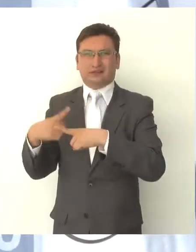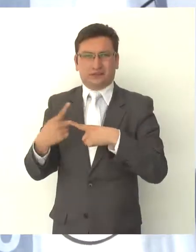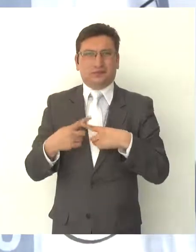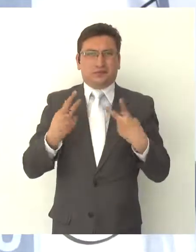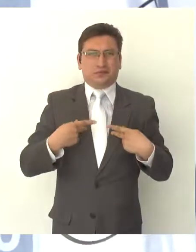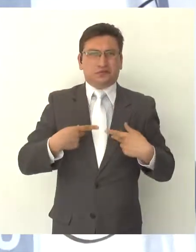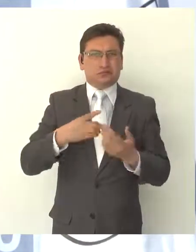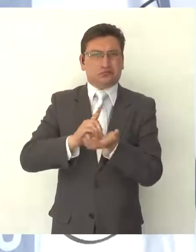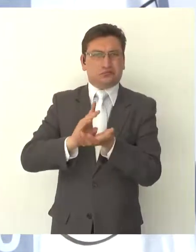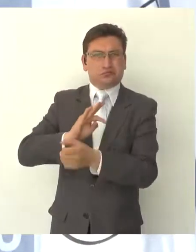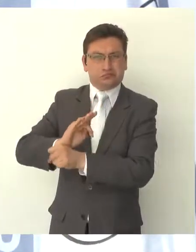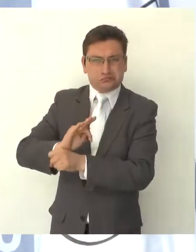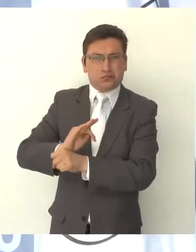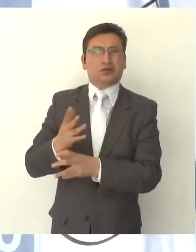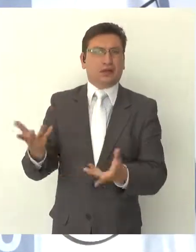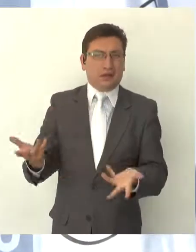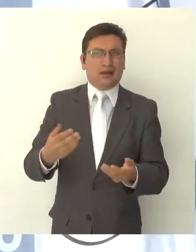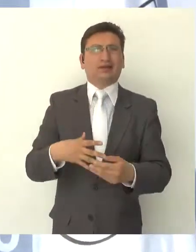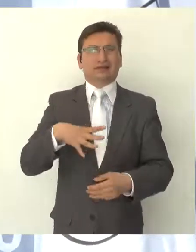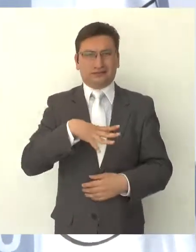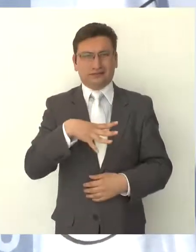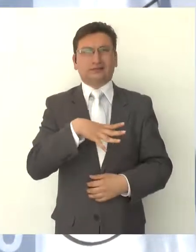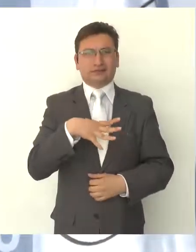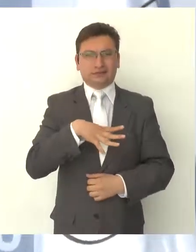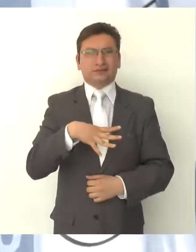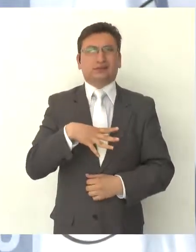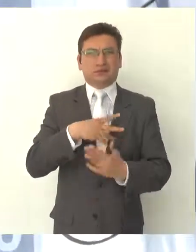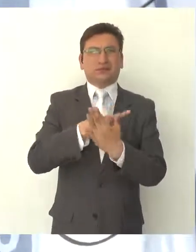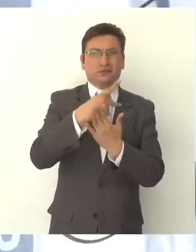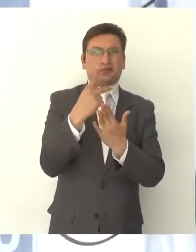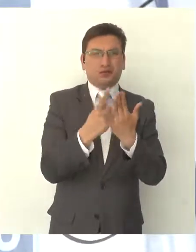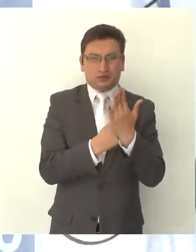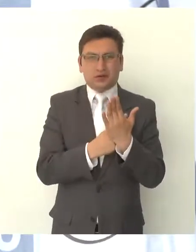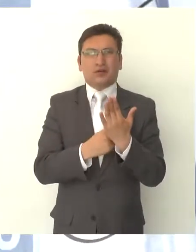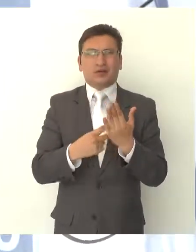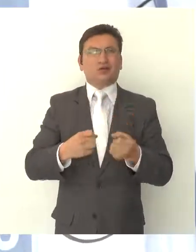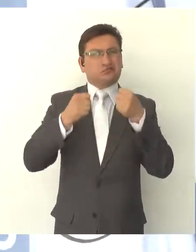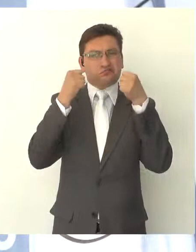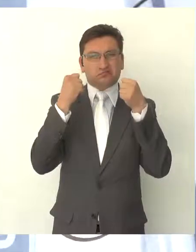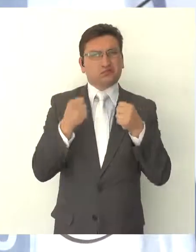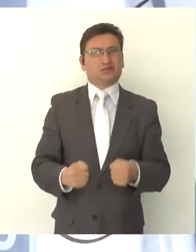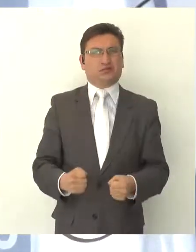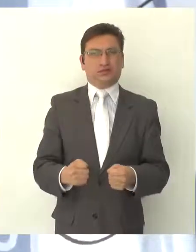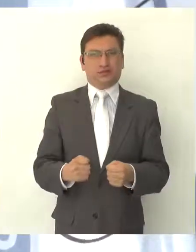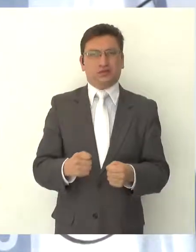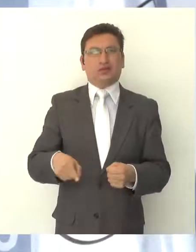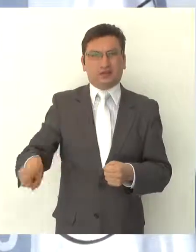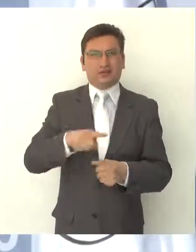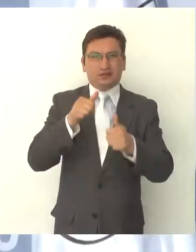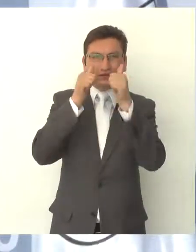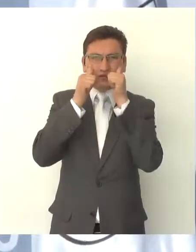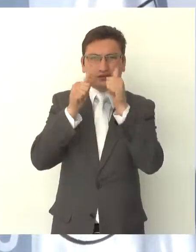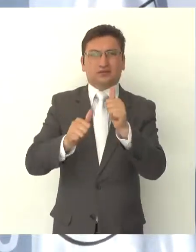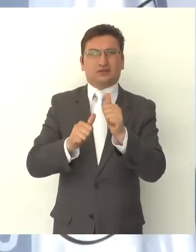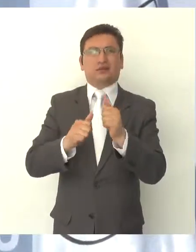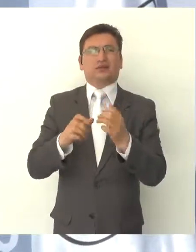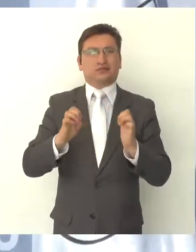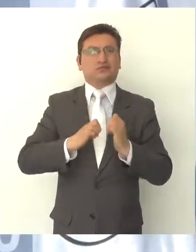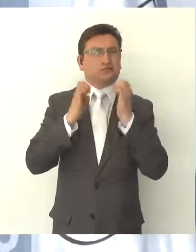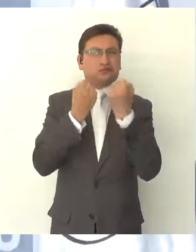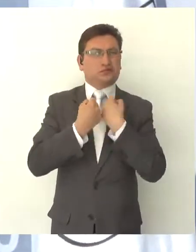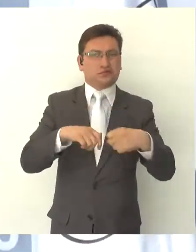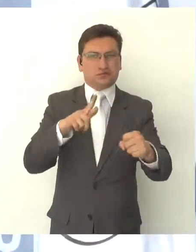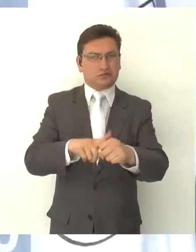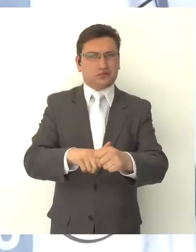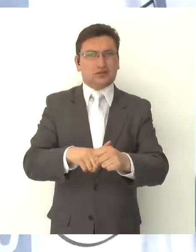se necesitan cuando hay una persona con discapacidad. También tenemos en este programa y tenemos un seguro para atender